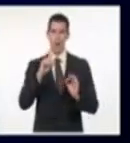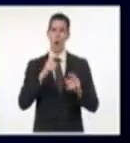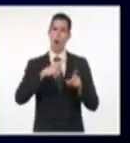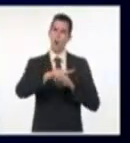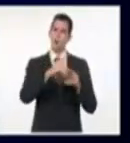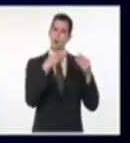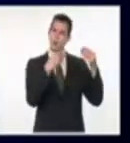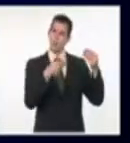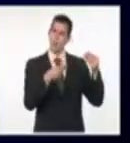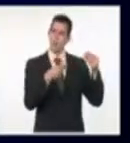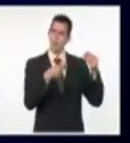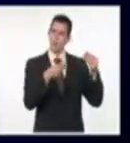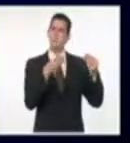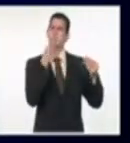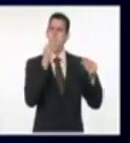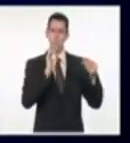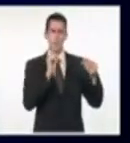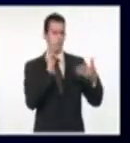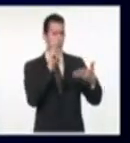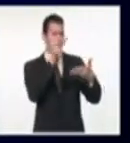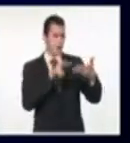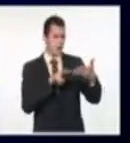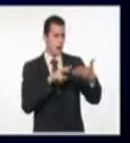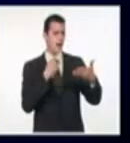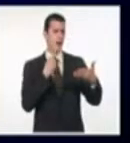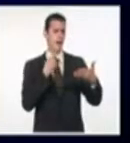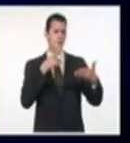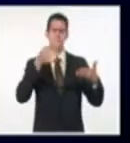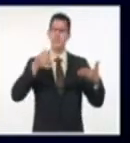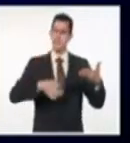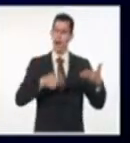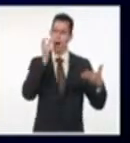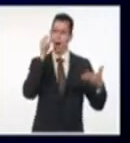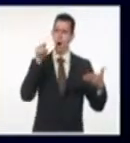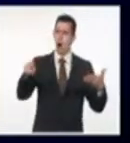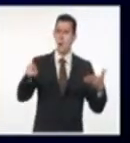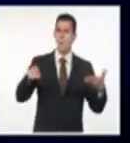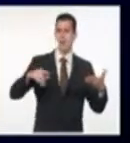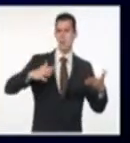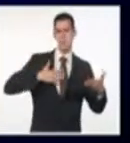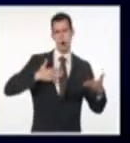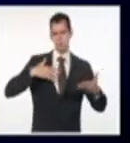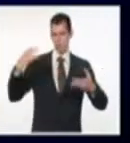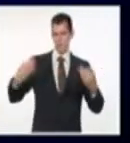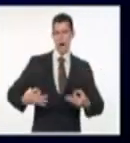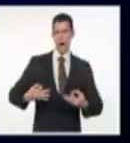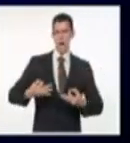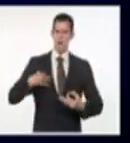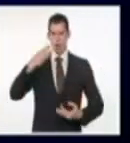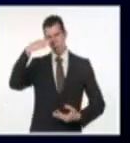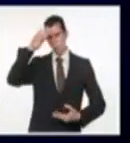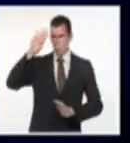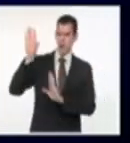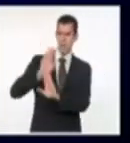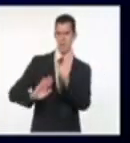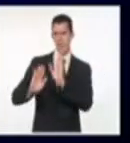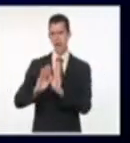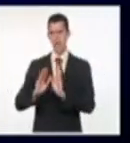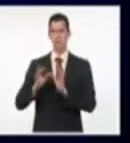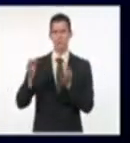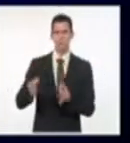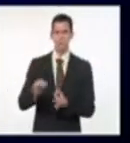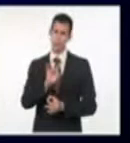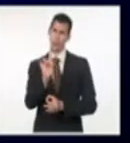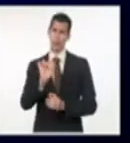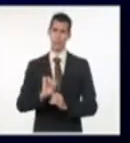publiquen artículos en medios subversivos para promocionar, inflar, divulgar la vida de Luis Manuel Otero